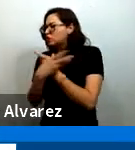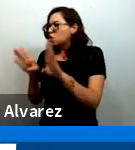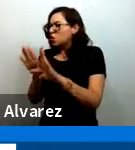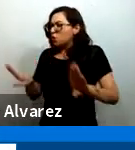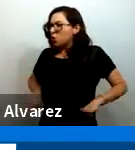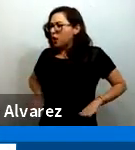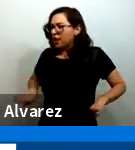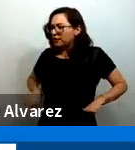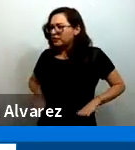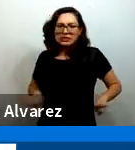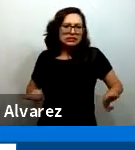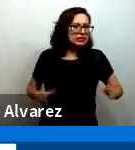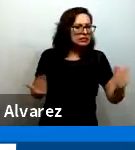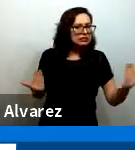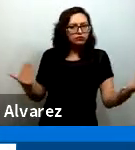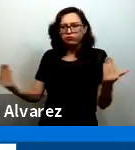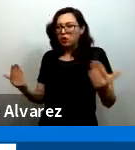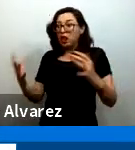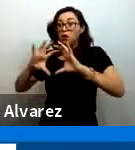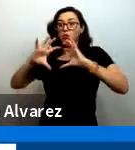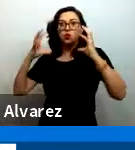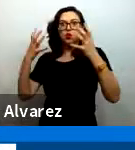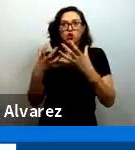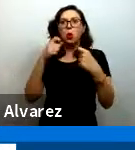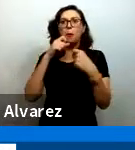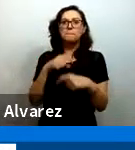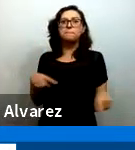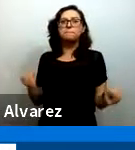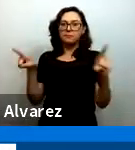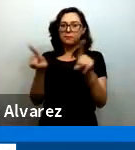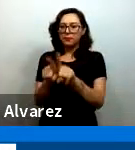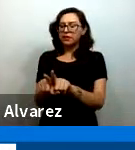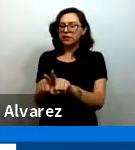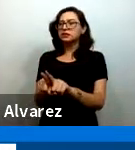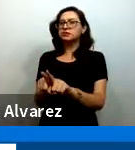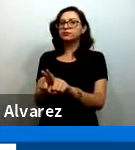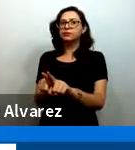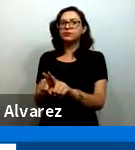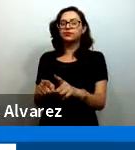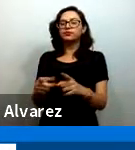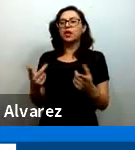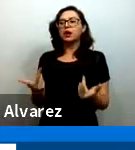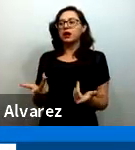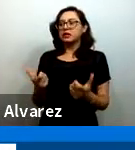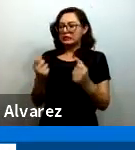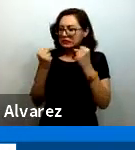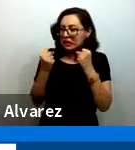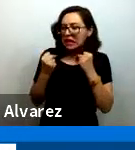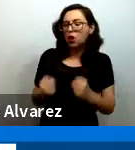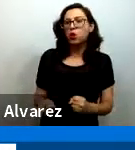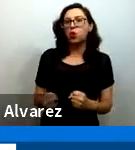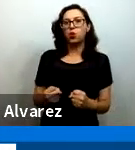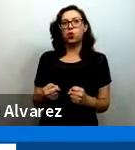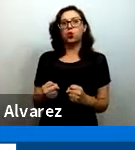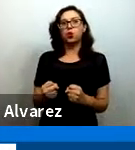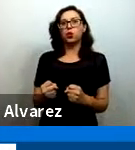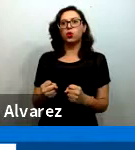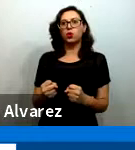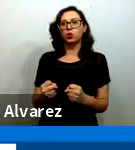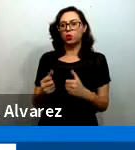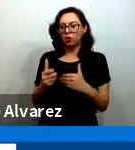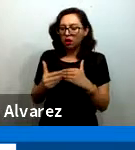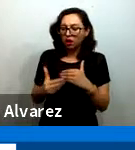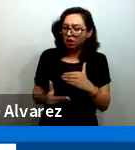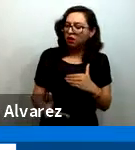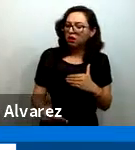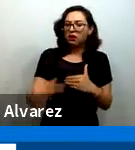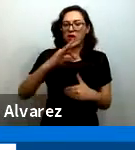globales y para asegurar la consideración durante toda la